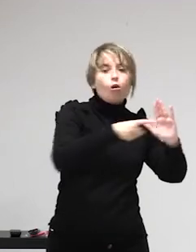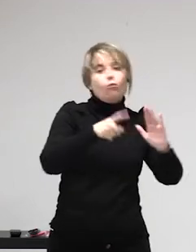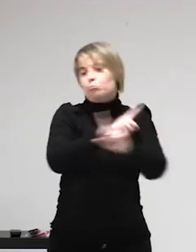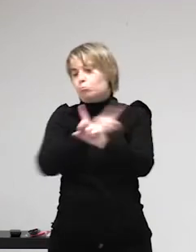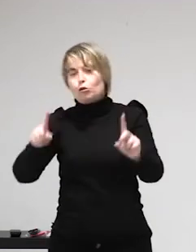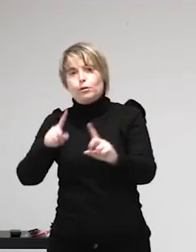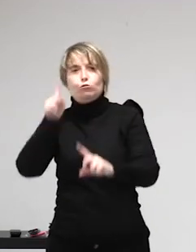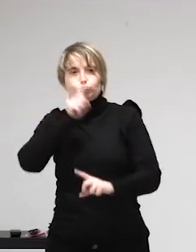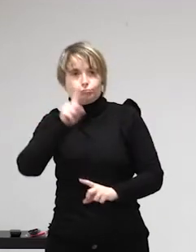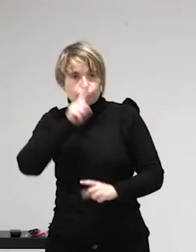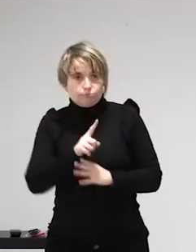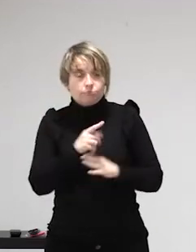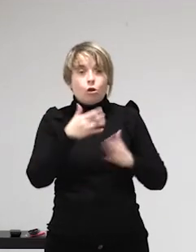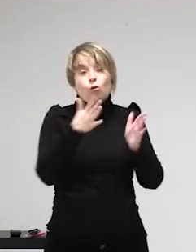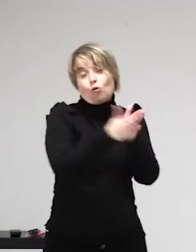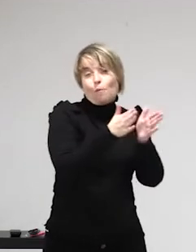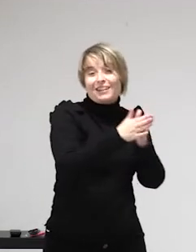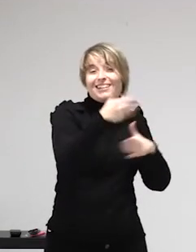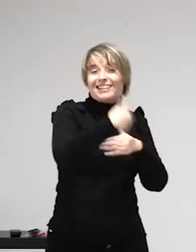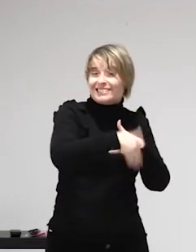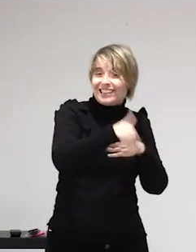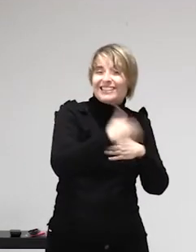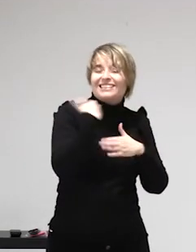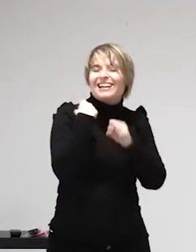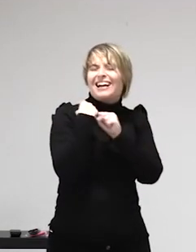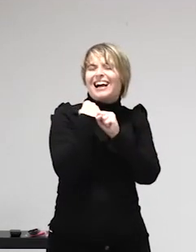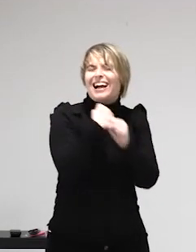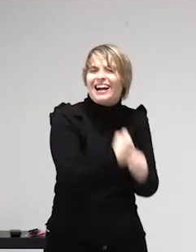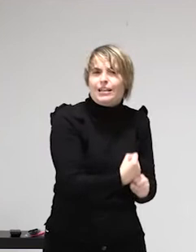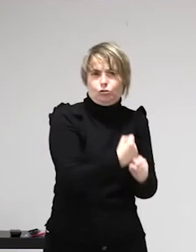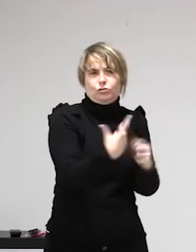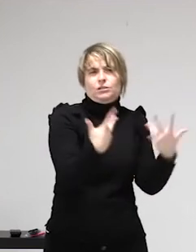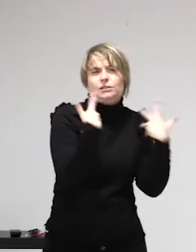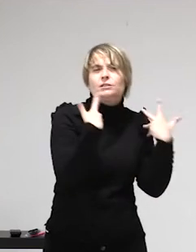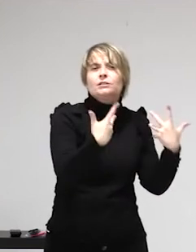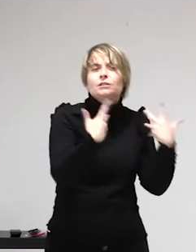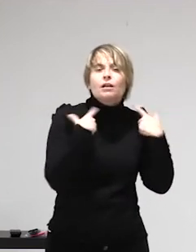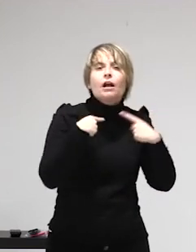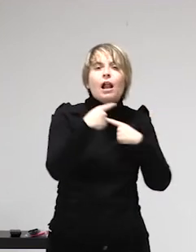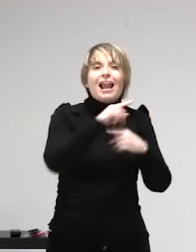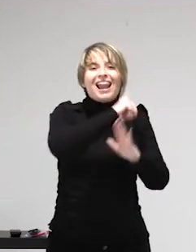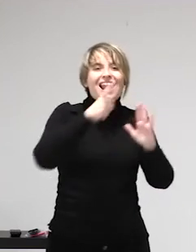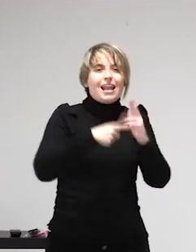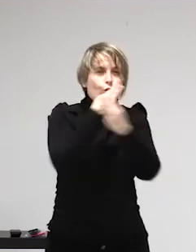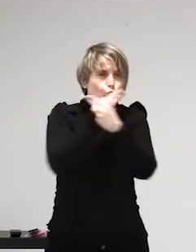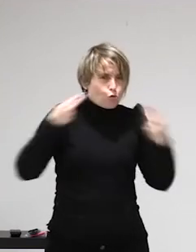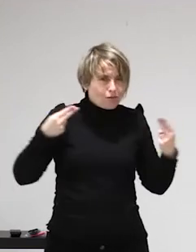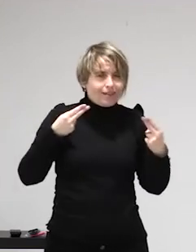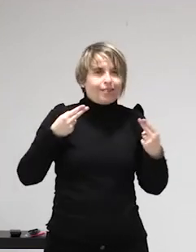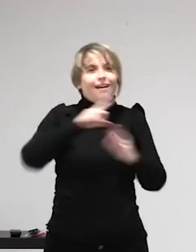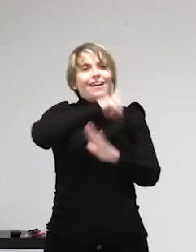que se ha hecho por parte del gobierno español que me apetece que la valore sí que entremos pero antes sí que nos has dado ahora alguna pincelada